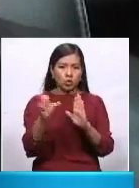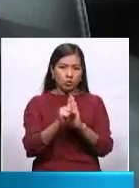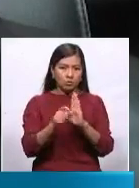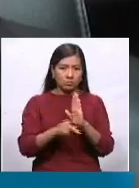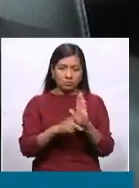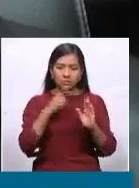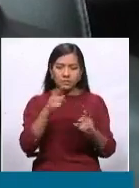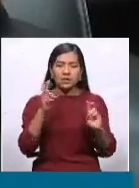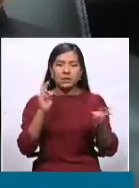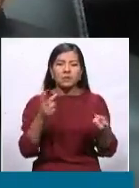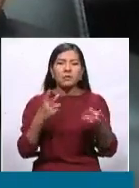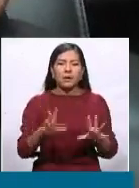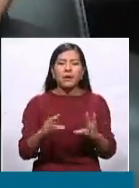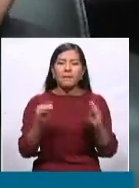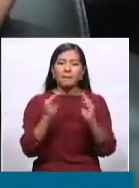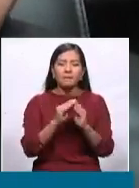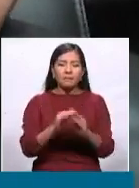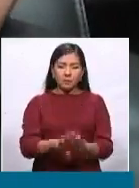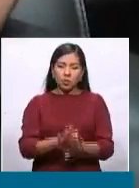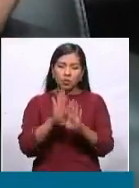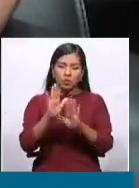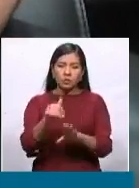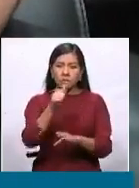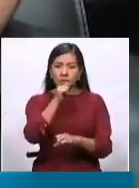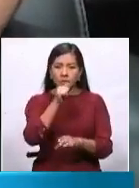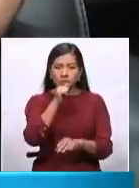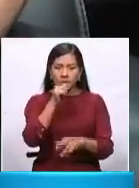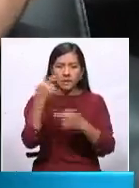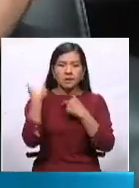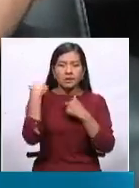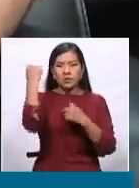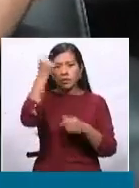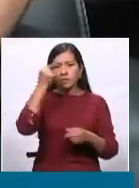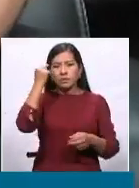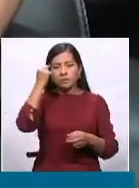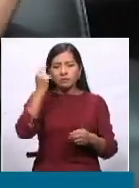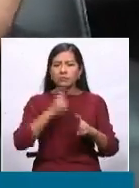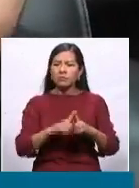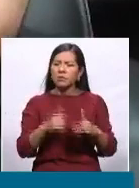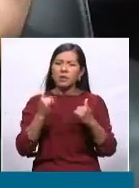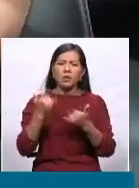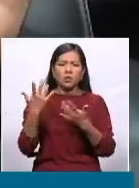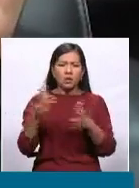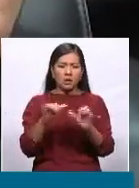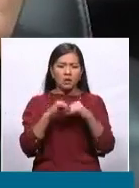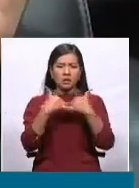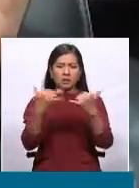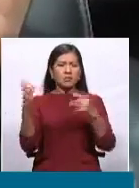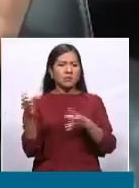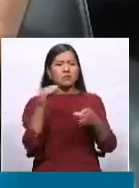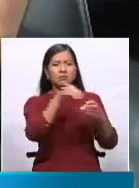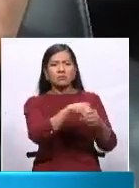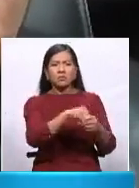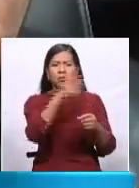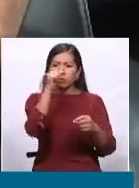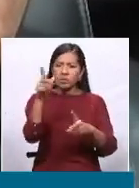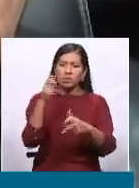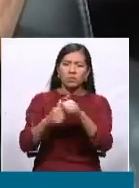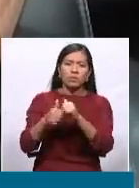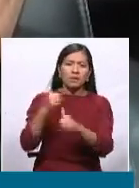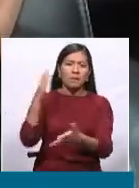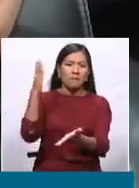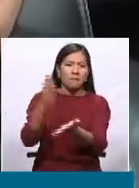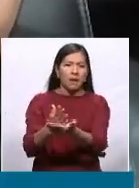privativa del gobierno nacional? Esto se ha trasladado ya a la Asamblea. Parece que el tema del paro o